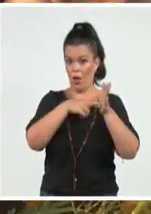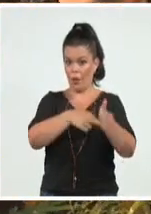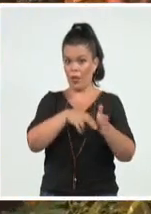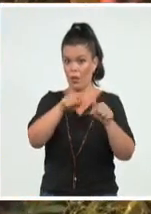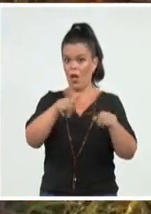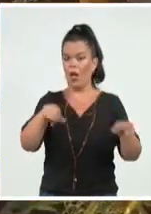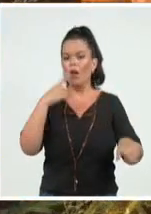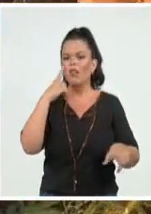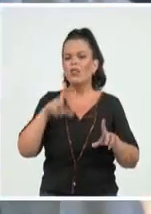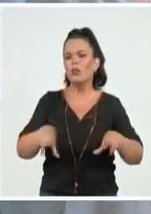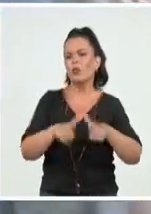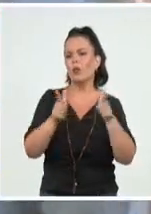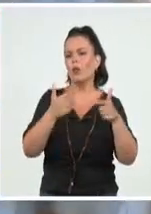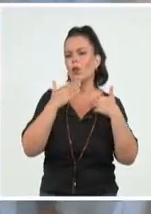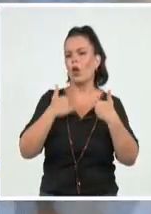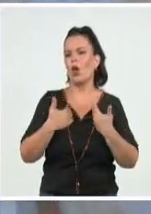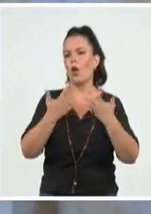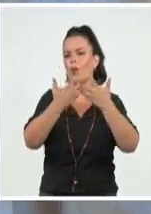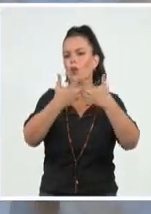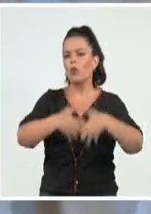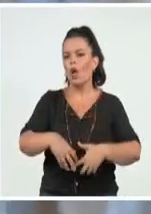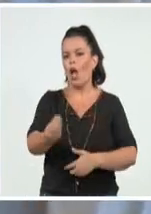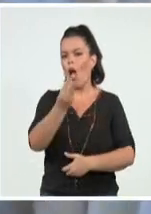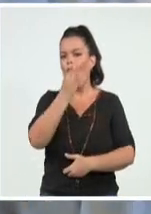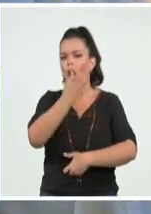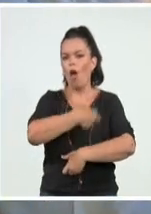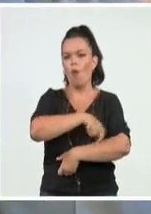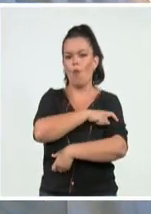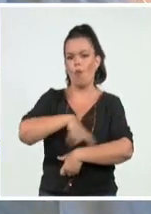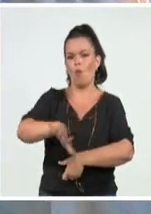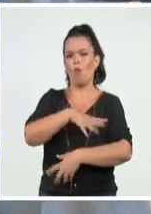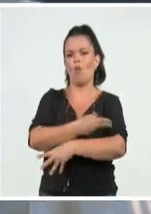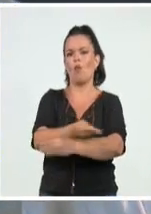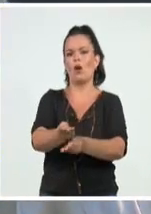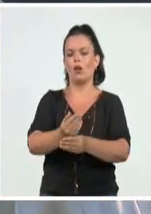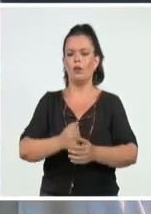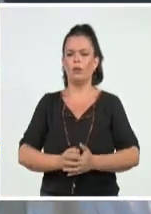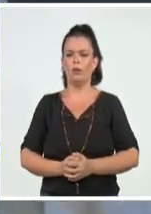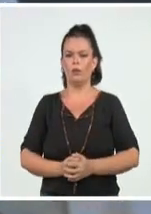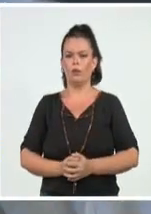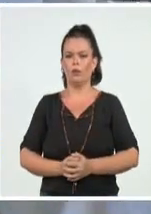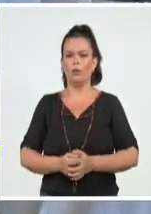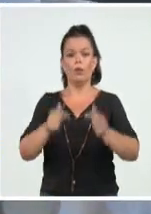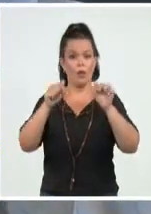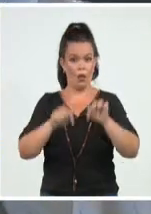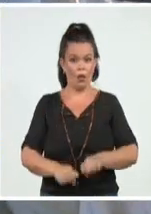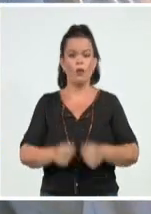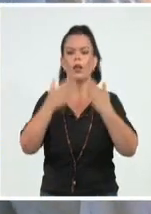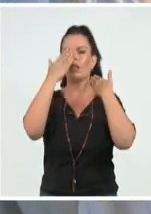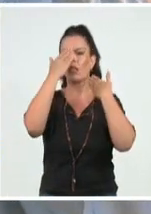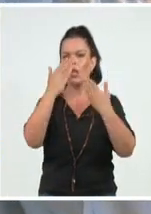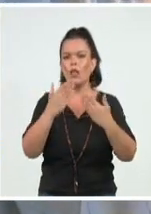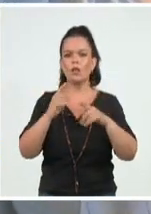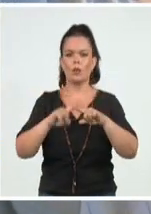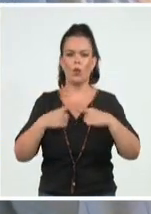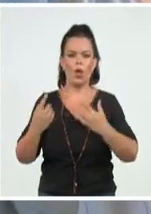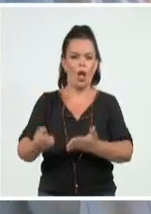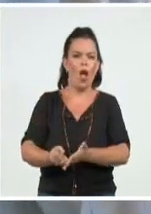de alimentos para el pueblo. Nosotros estamos agradeciendo mucho toda esta solidaridad internacional que se ha puesto de manifiesto